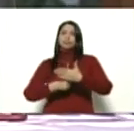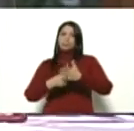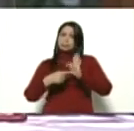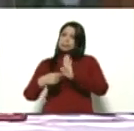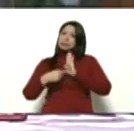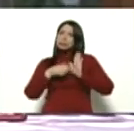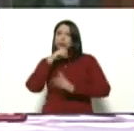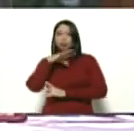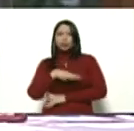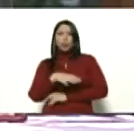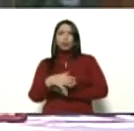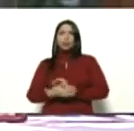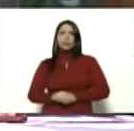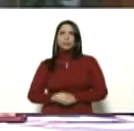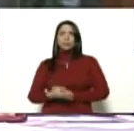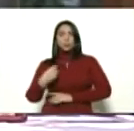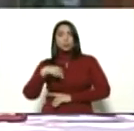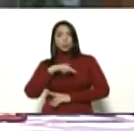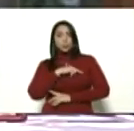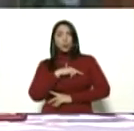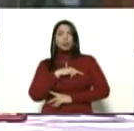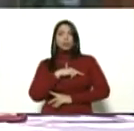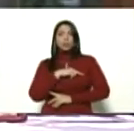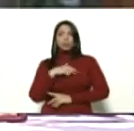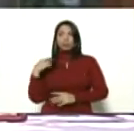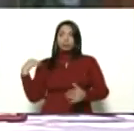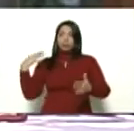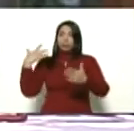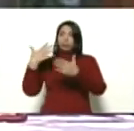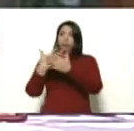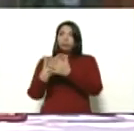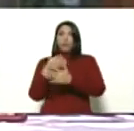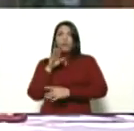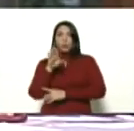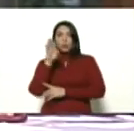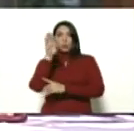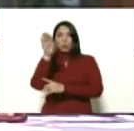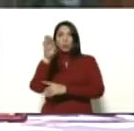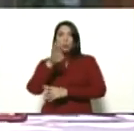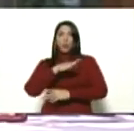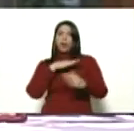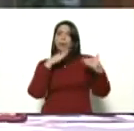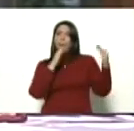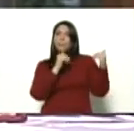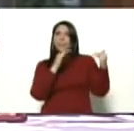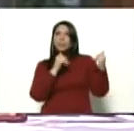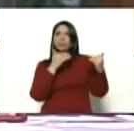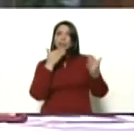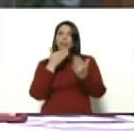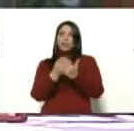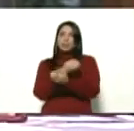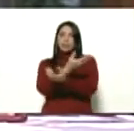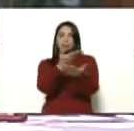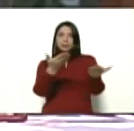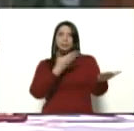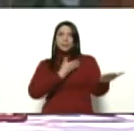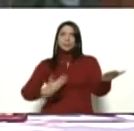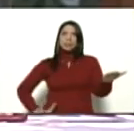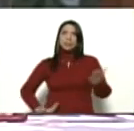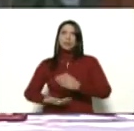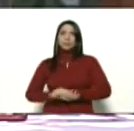sin duda alguna en nuestro devenir por el futuro y por la esperanza muchísimas gracias presidente